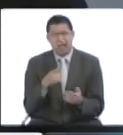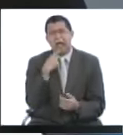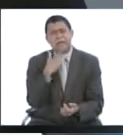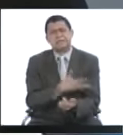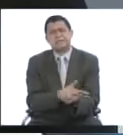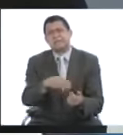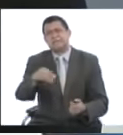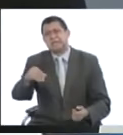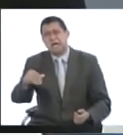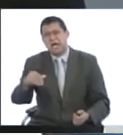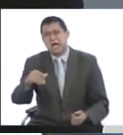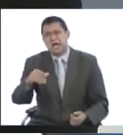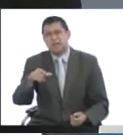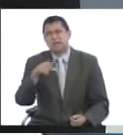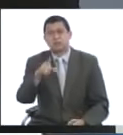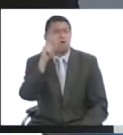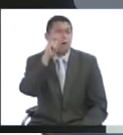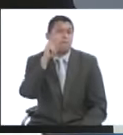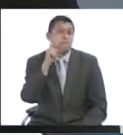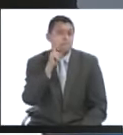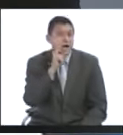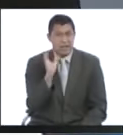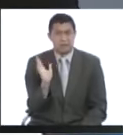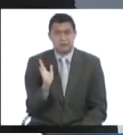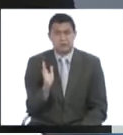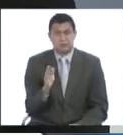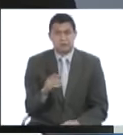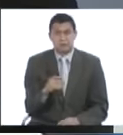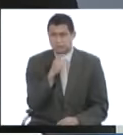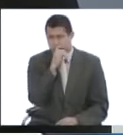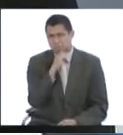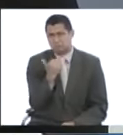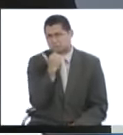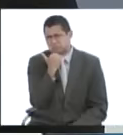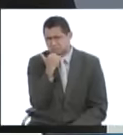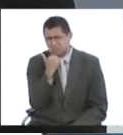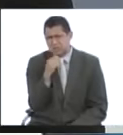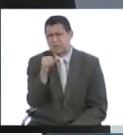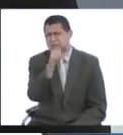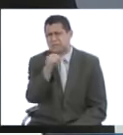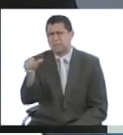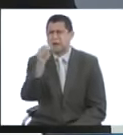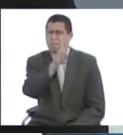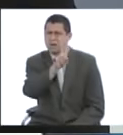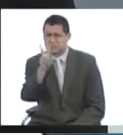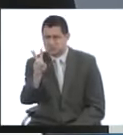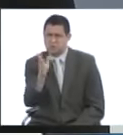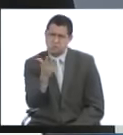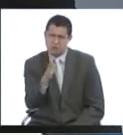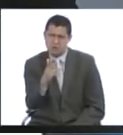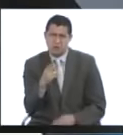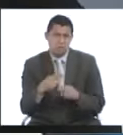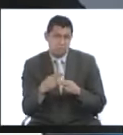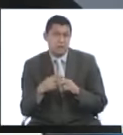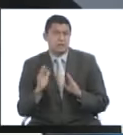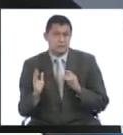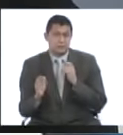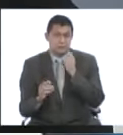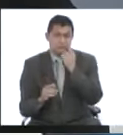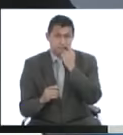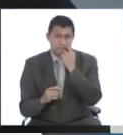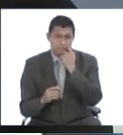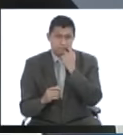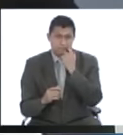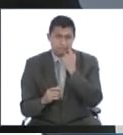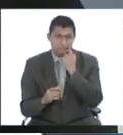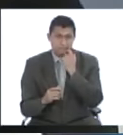la diabetes que se produce durante el embarazo. Habitualmente alrededor, después de la semana 22 puede estar el riesgo, ¿no? Y ahí esto,